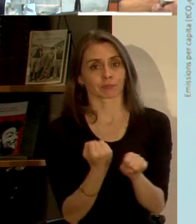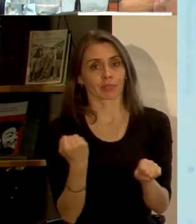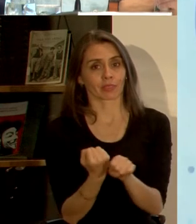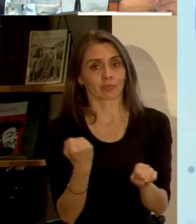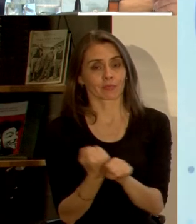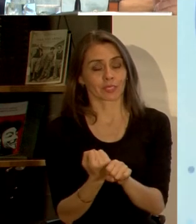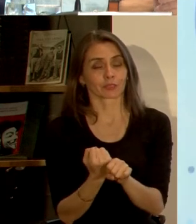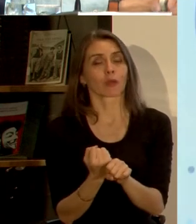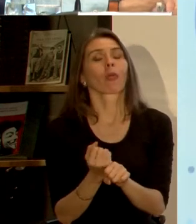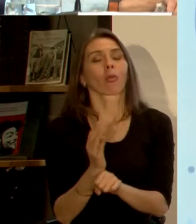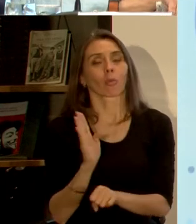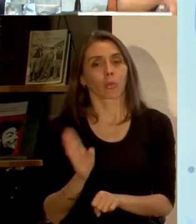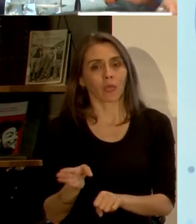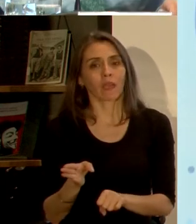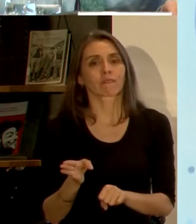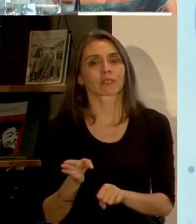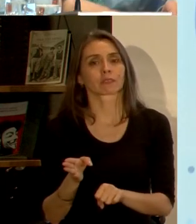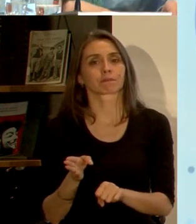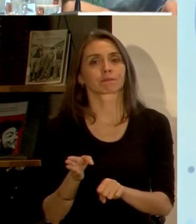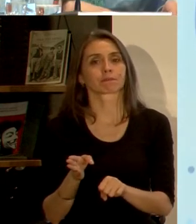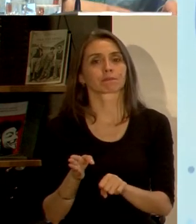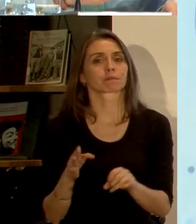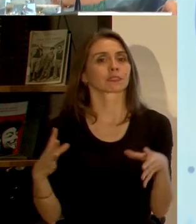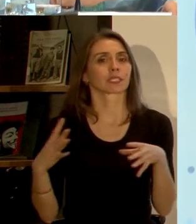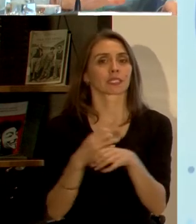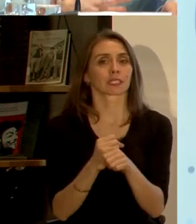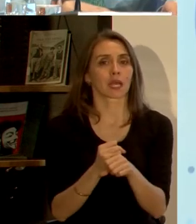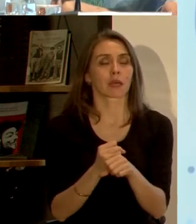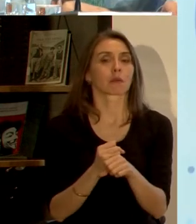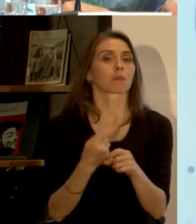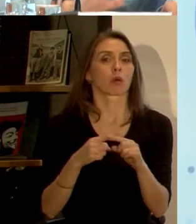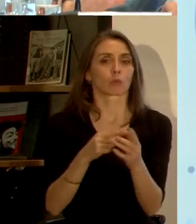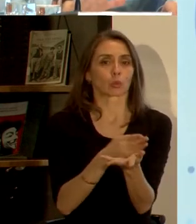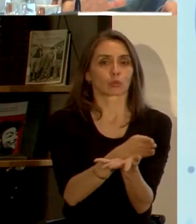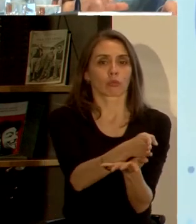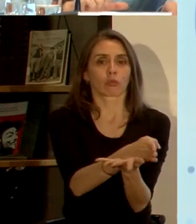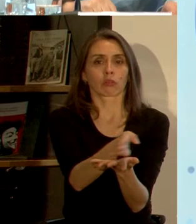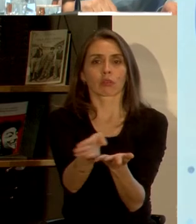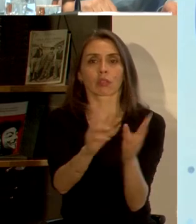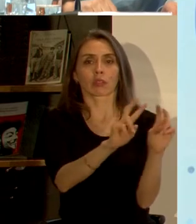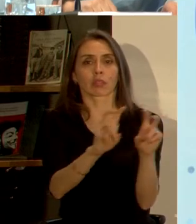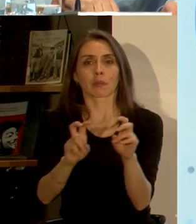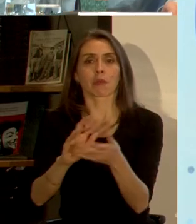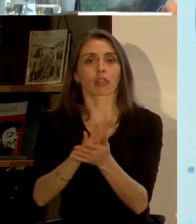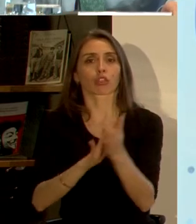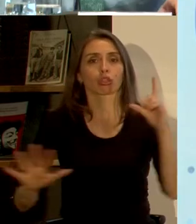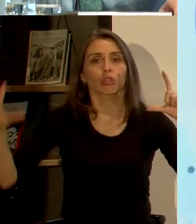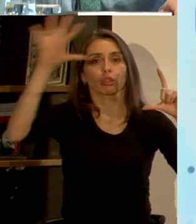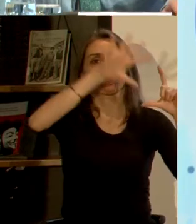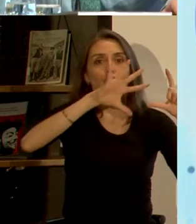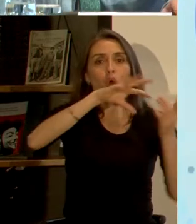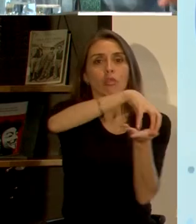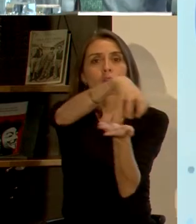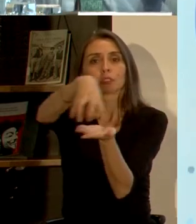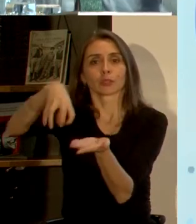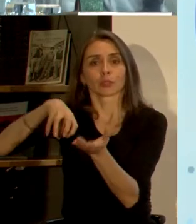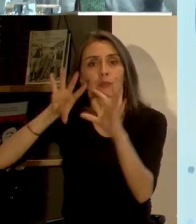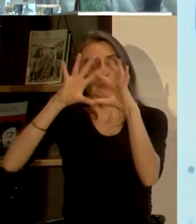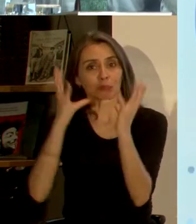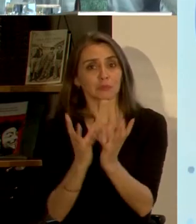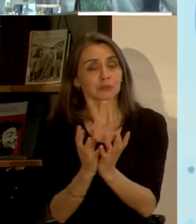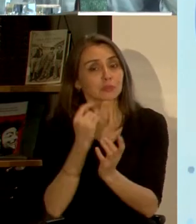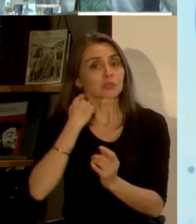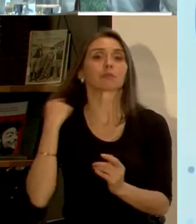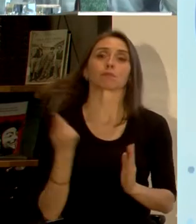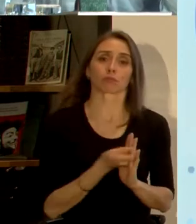que se tiene que hacer en forma rápida en muchos frentes, en todas las ciudades. Hay, digamos,